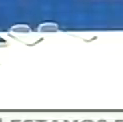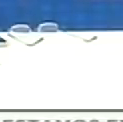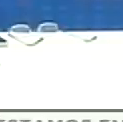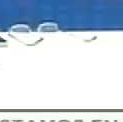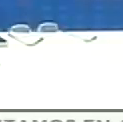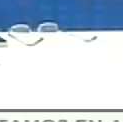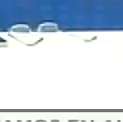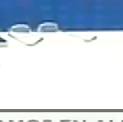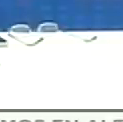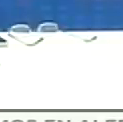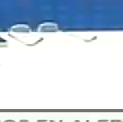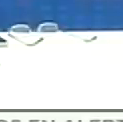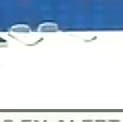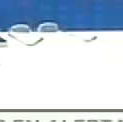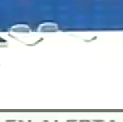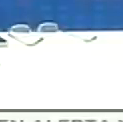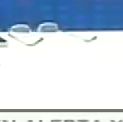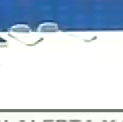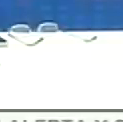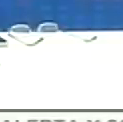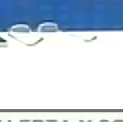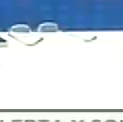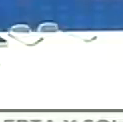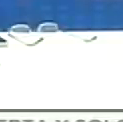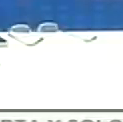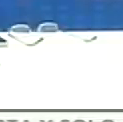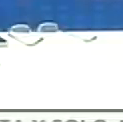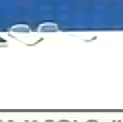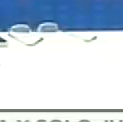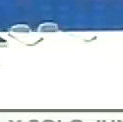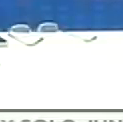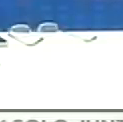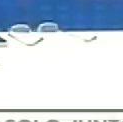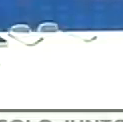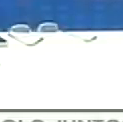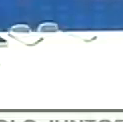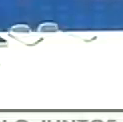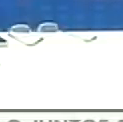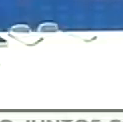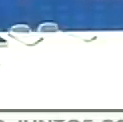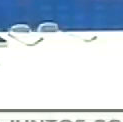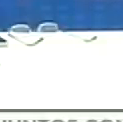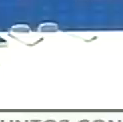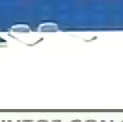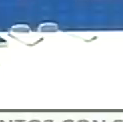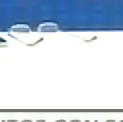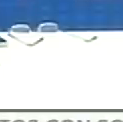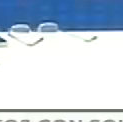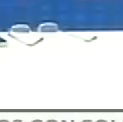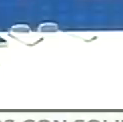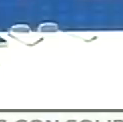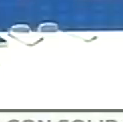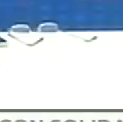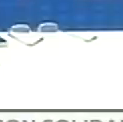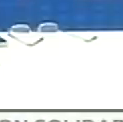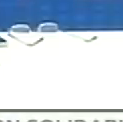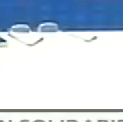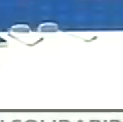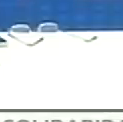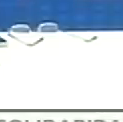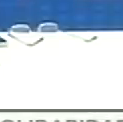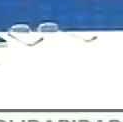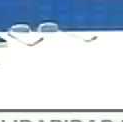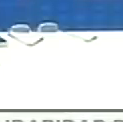son las 5 y 20 minutos posmeridianos. En esta tarde,